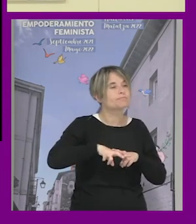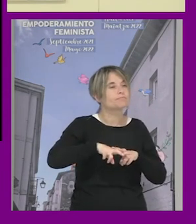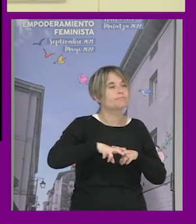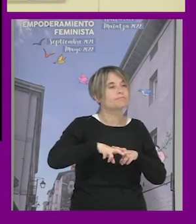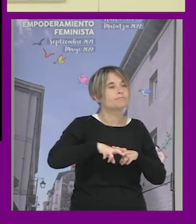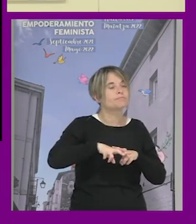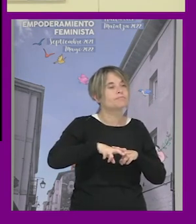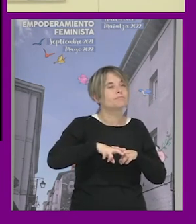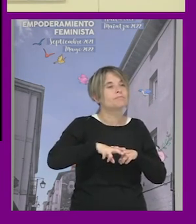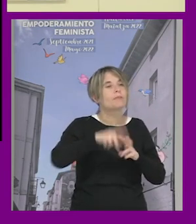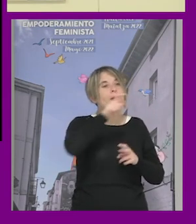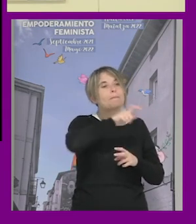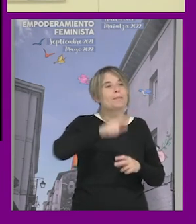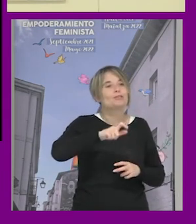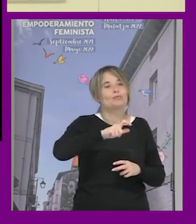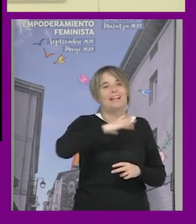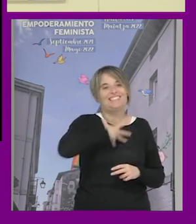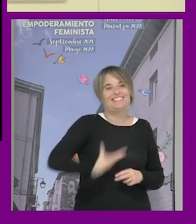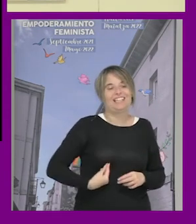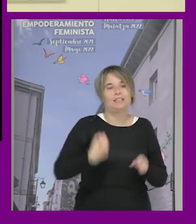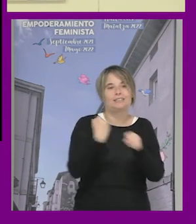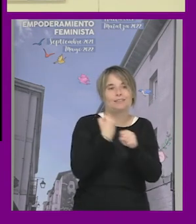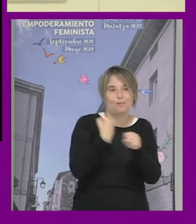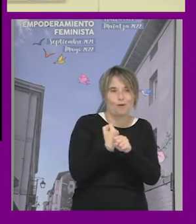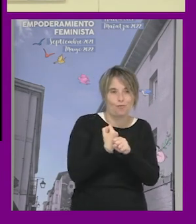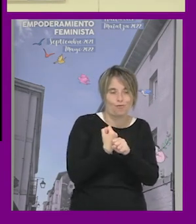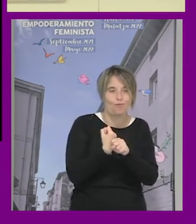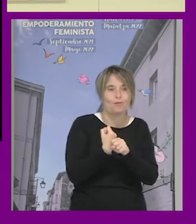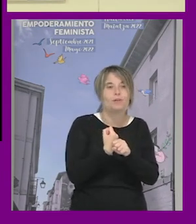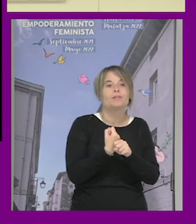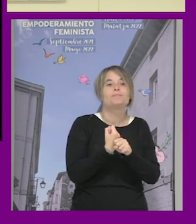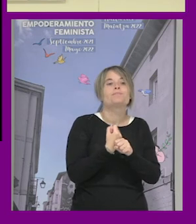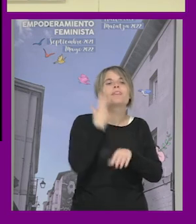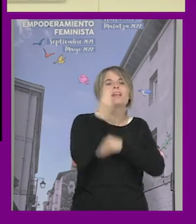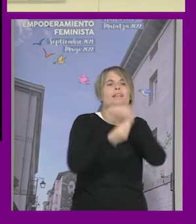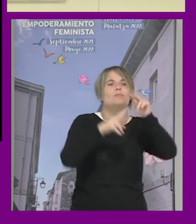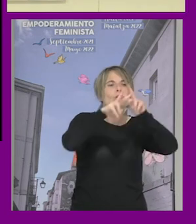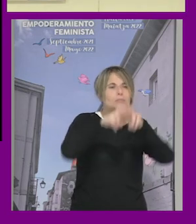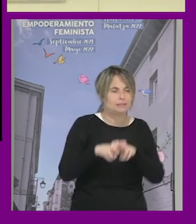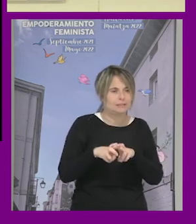ocupabilidad de personas trans lo que hicimos con Miquel Misé fue